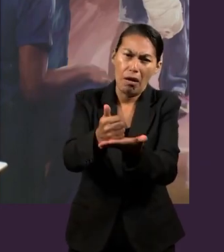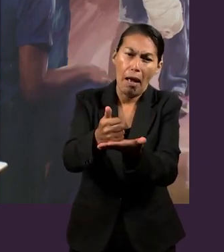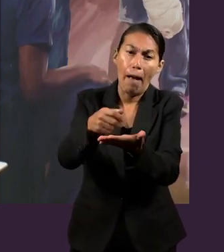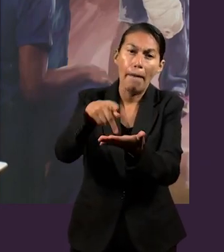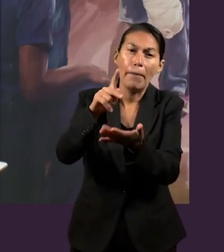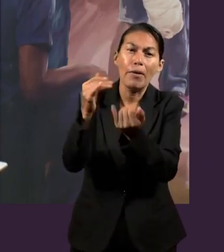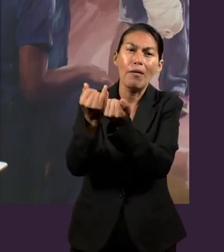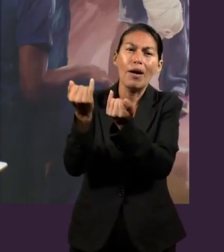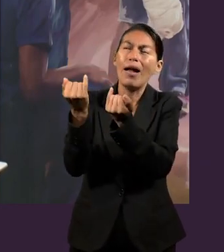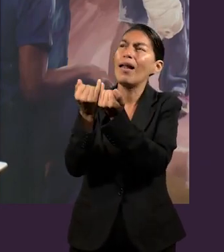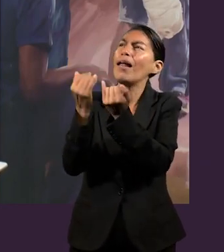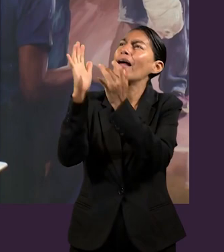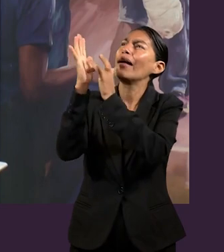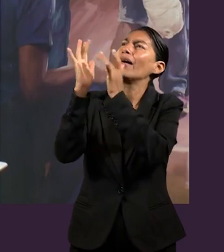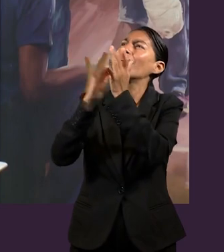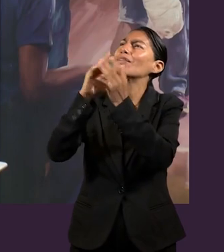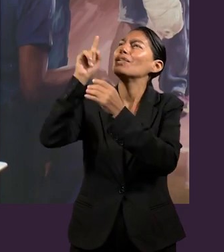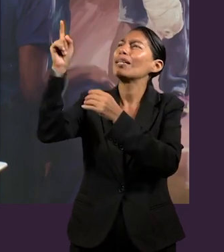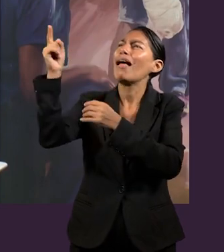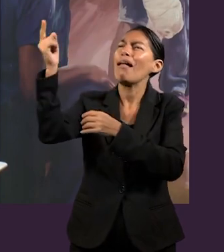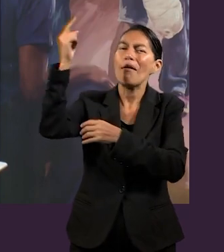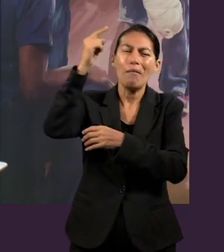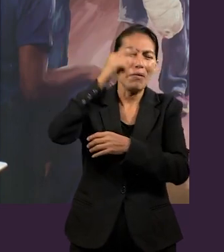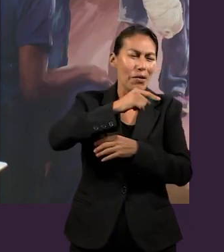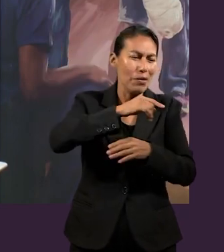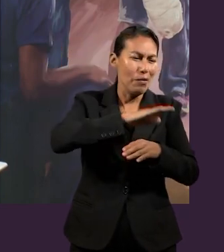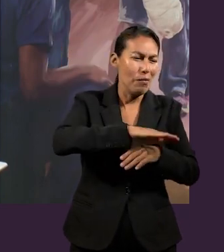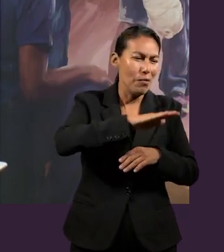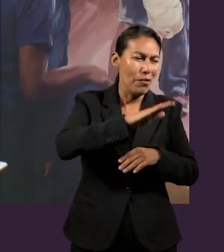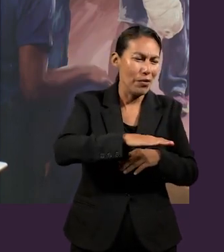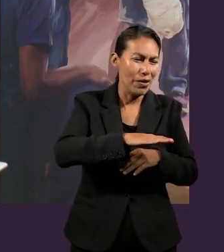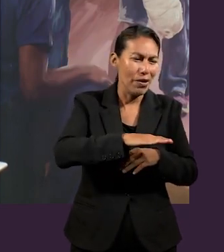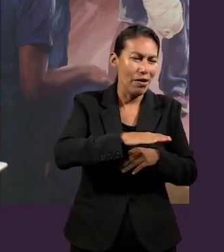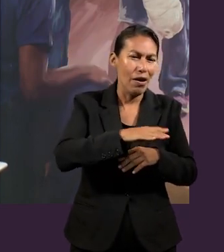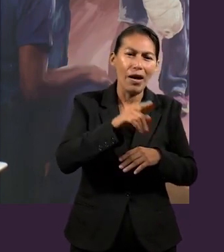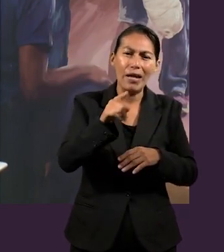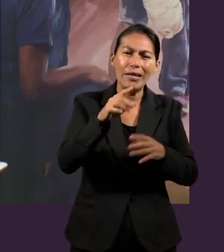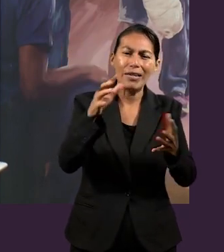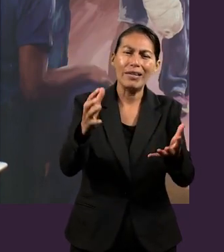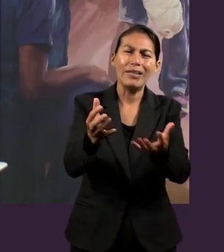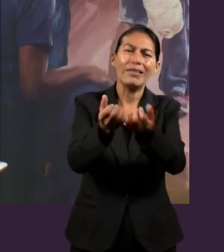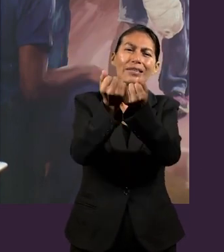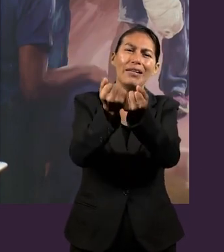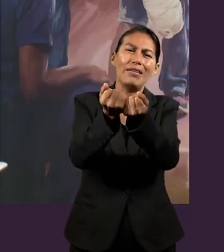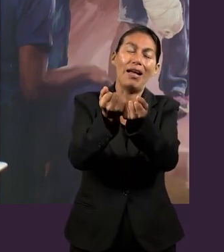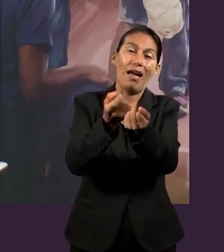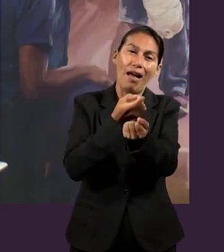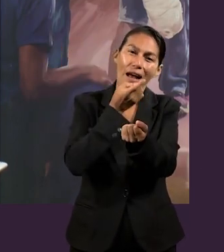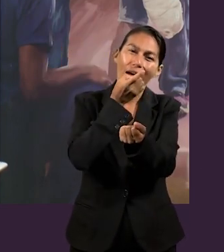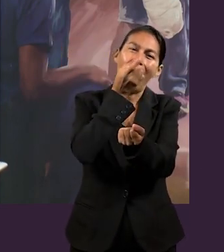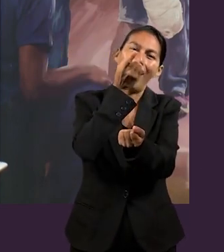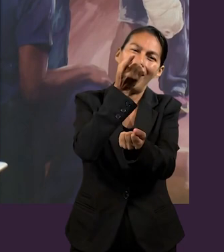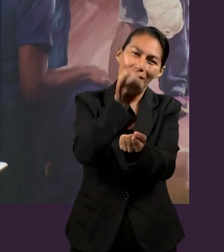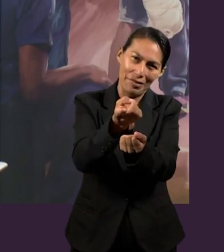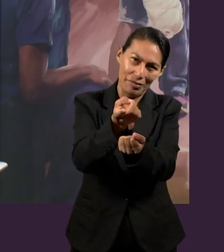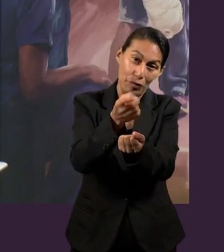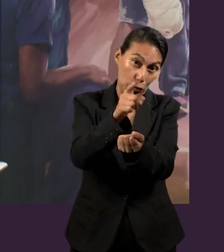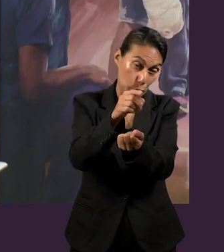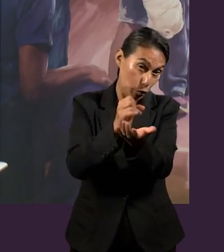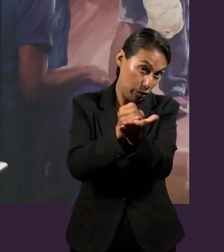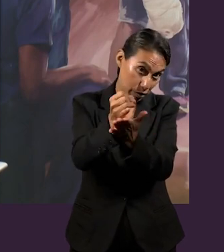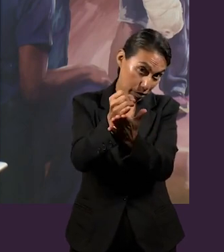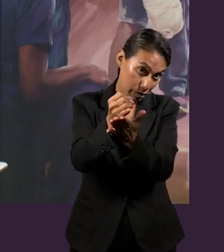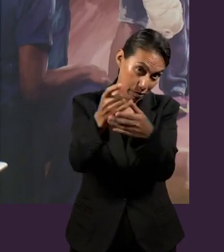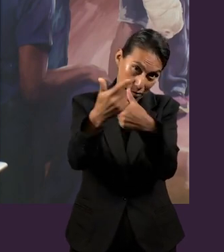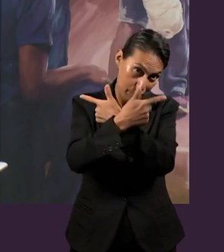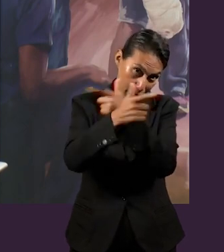pero ahora es tu decisión qué hacer con lo que Dios te ha dado. Dios ya dio el perdón de pecado y por su gracia